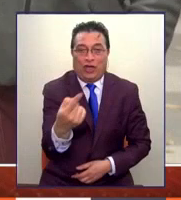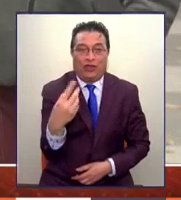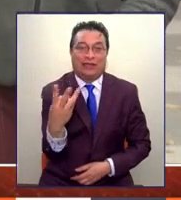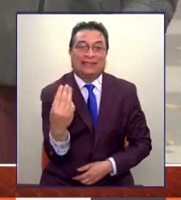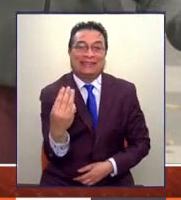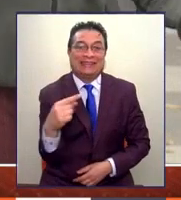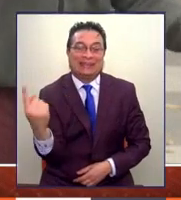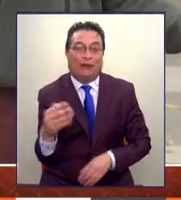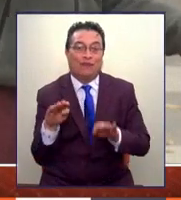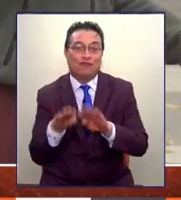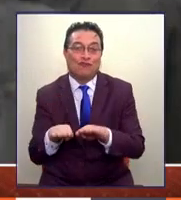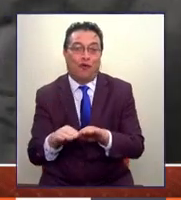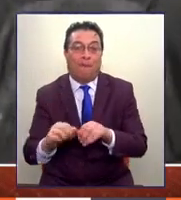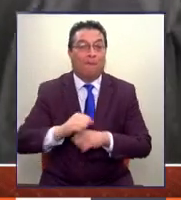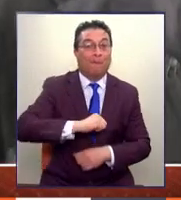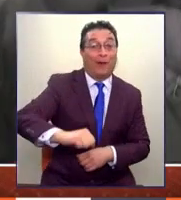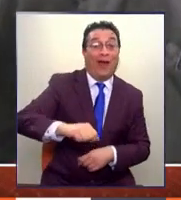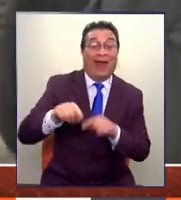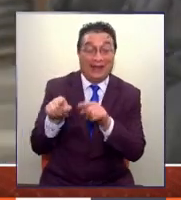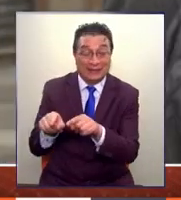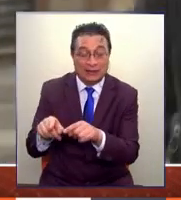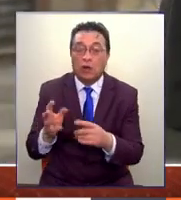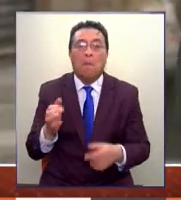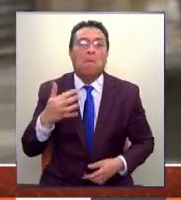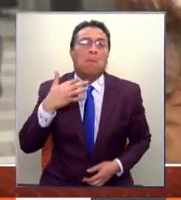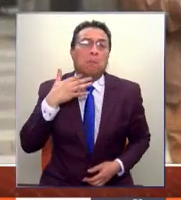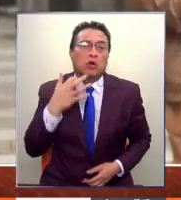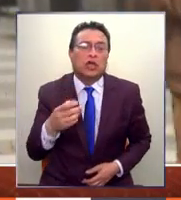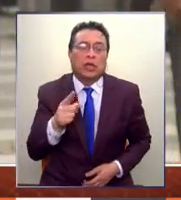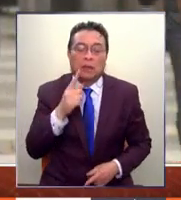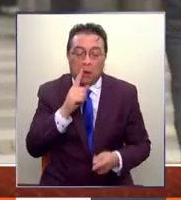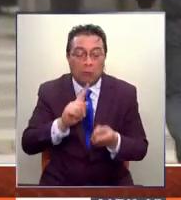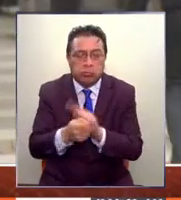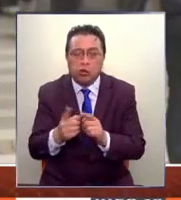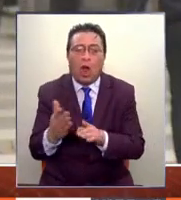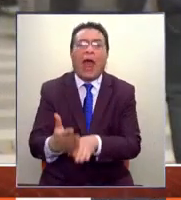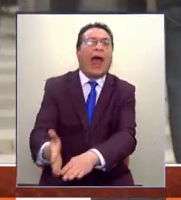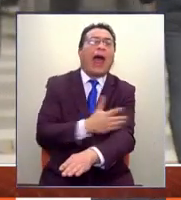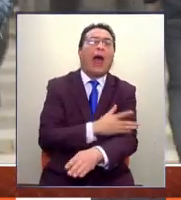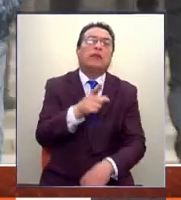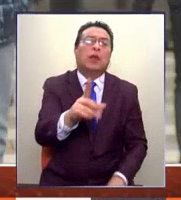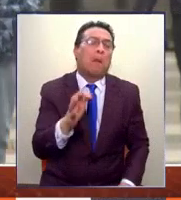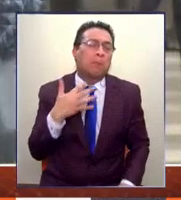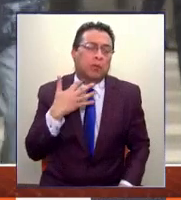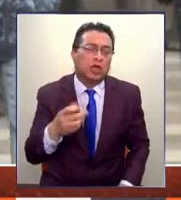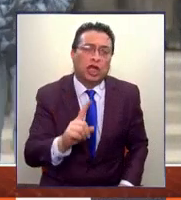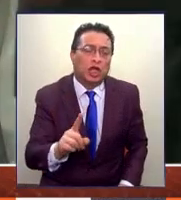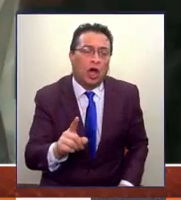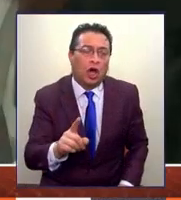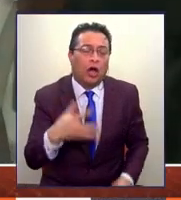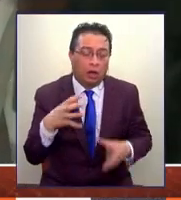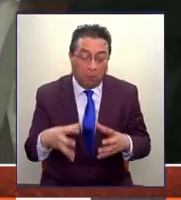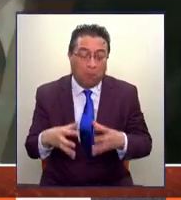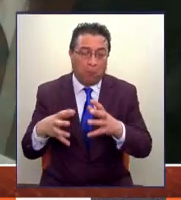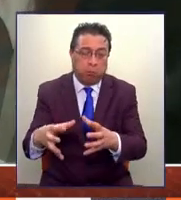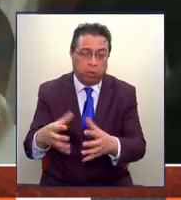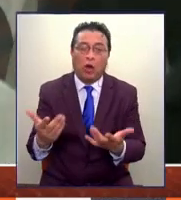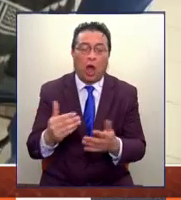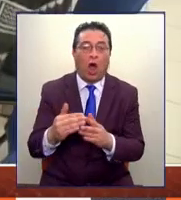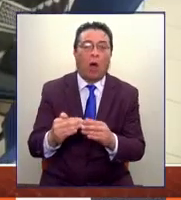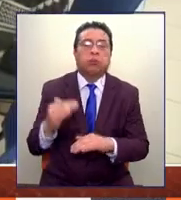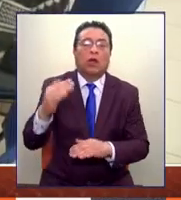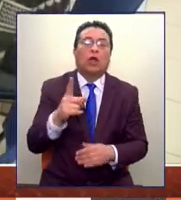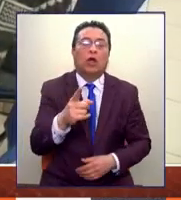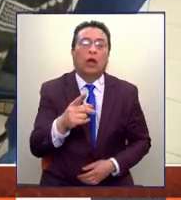Y lo que algunos se preguntan es por qué ese anuncio con las mejoras, no se hizo el domingo pasado, cuando se anunció el paquete para la clase media. ¿Qué le